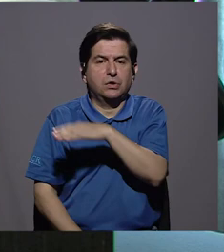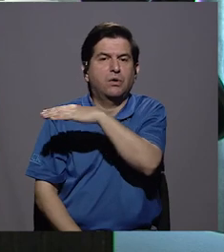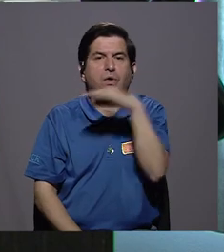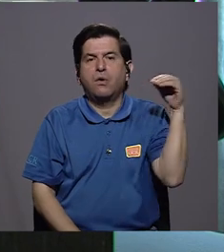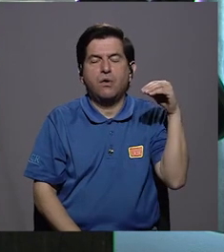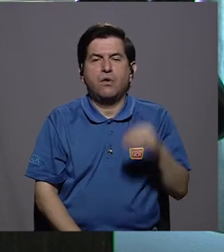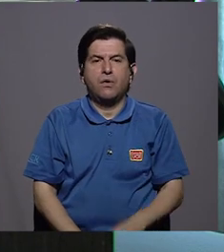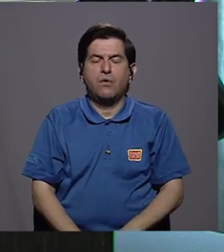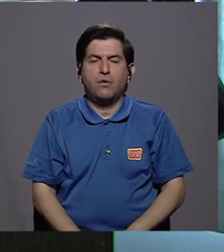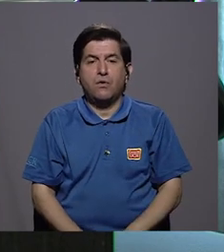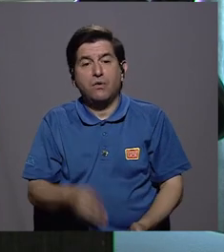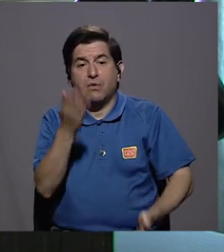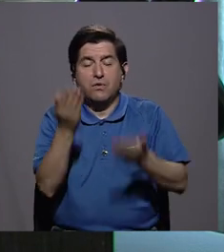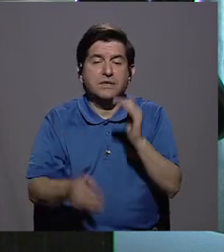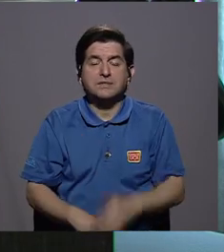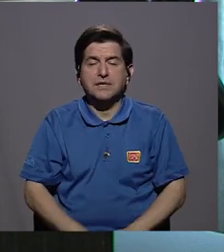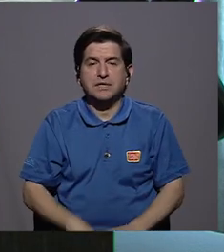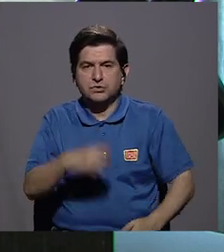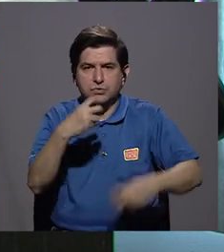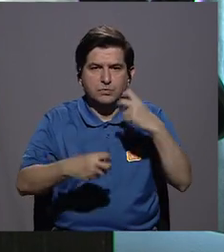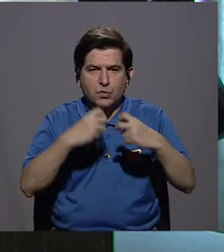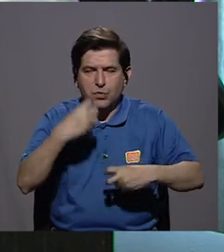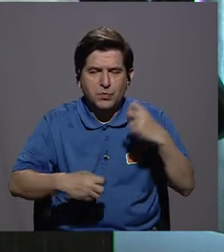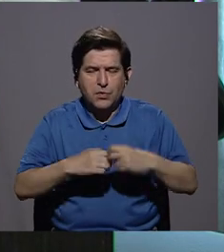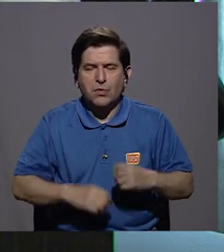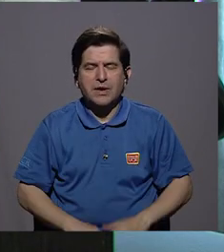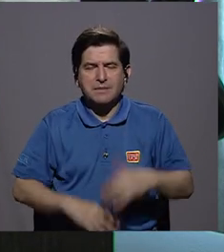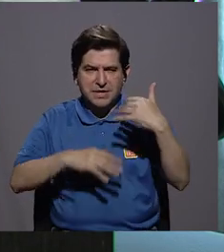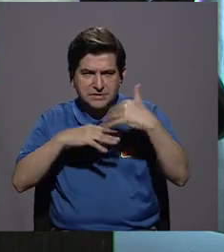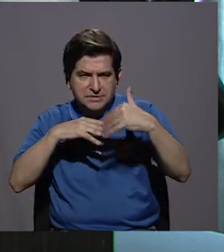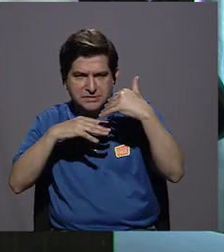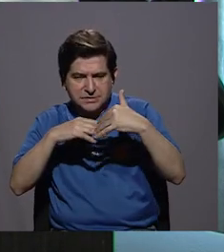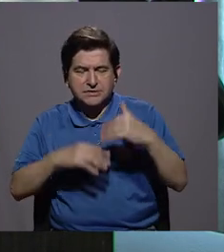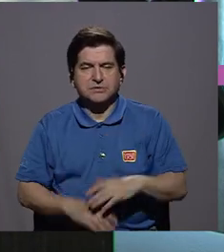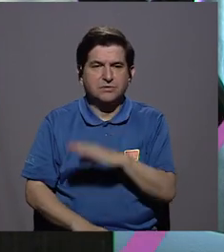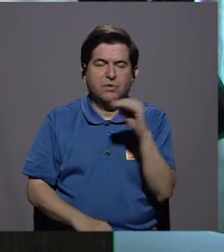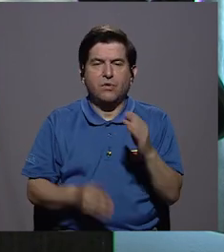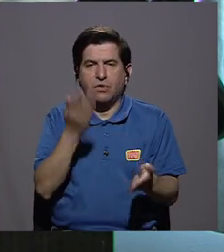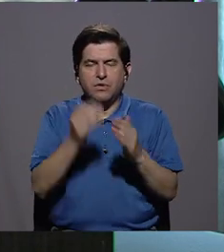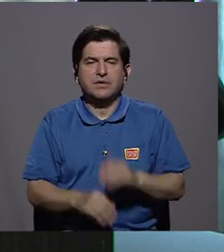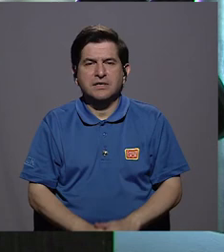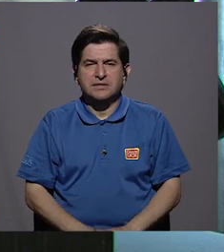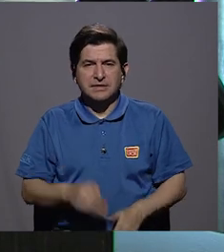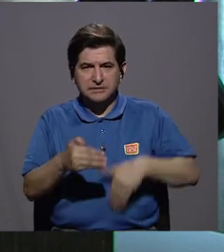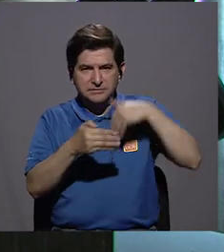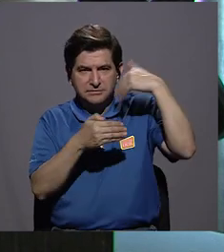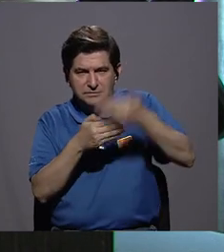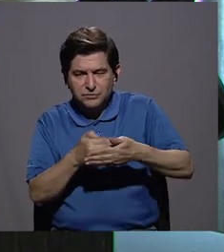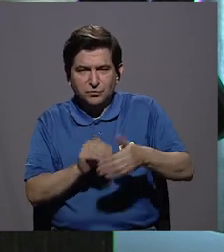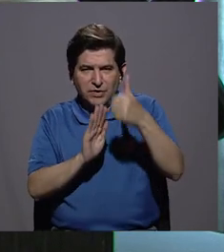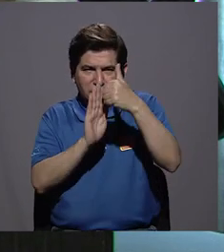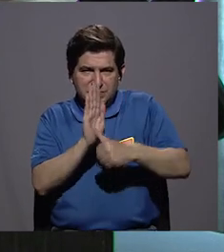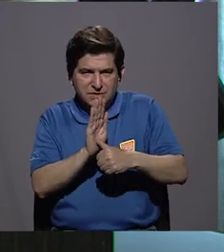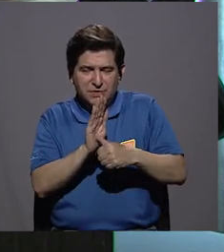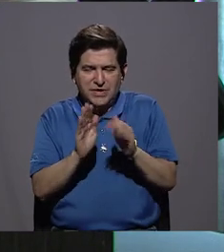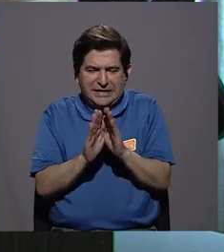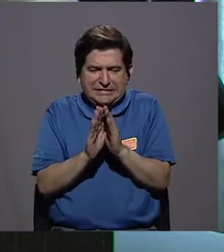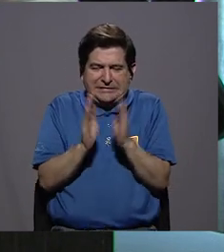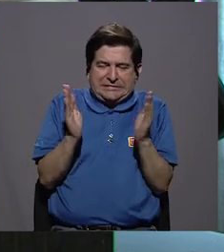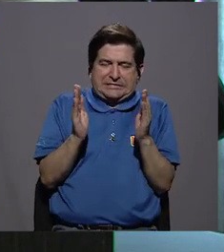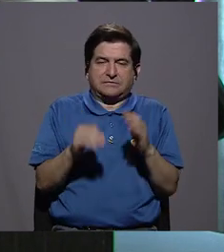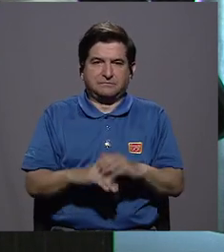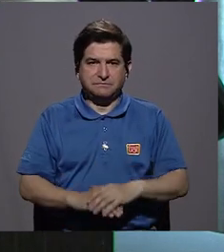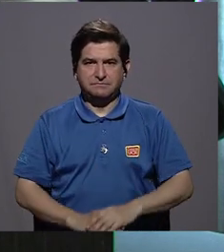por insuficiencia venosa, heridas porque se abren después de una cirugía, por ejemplo.